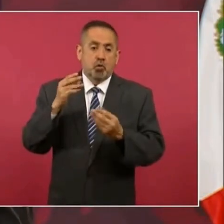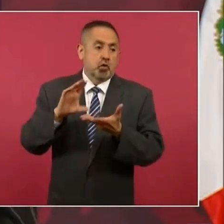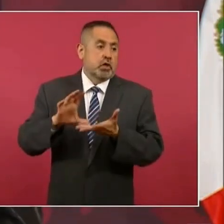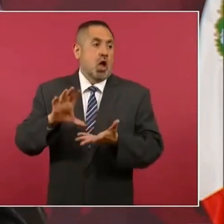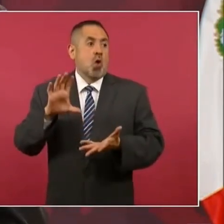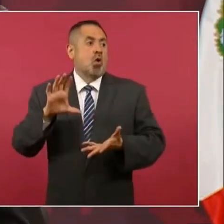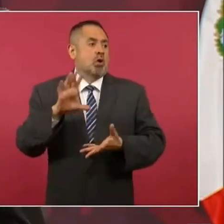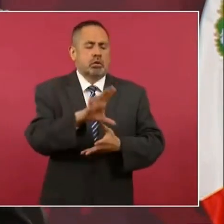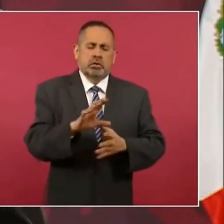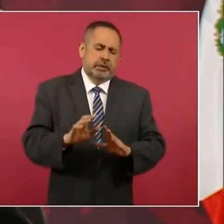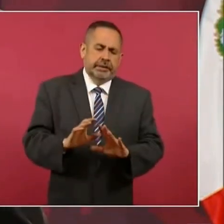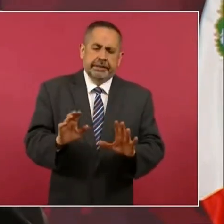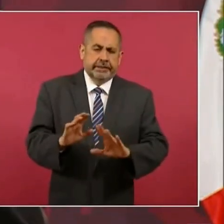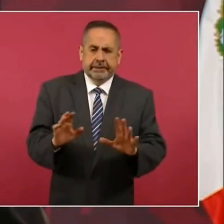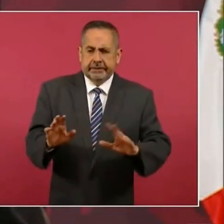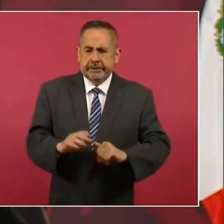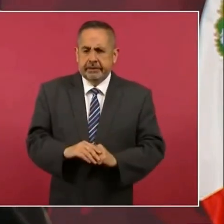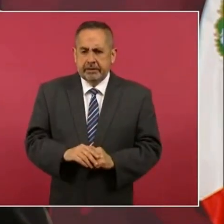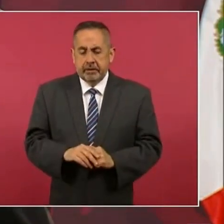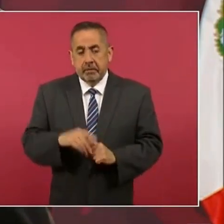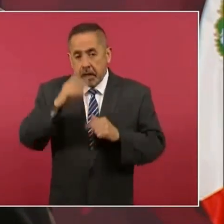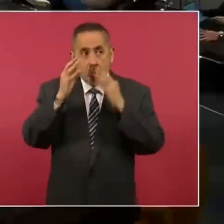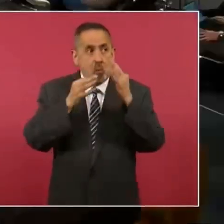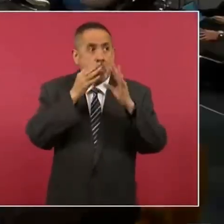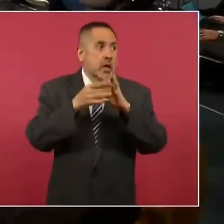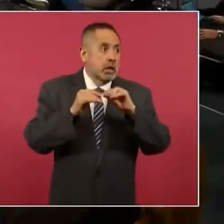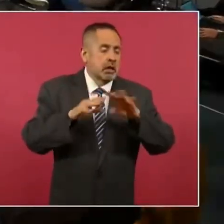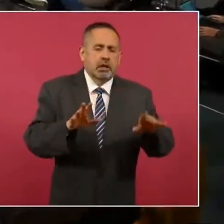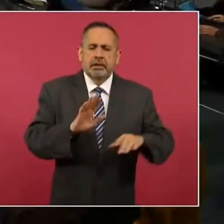para la publicidad.